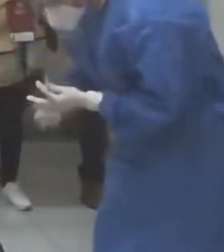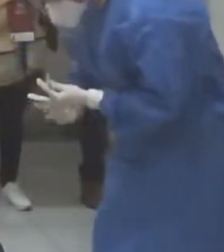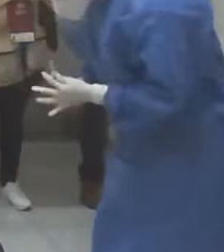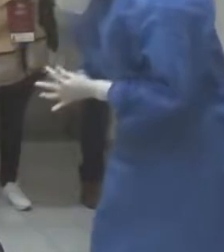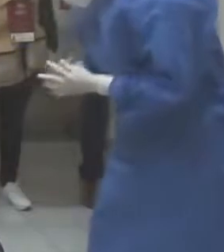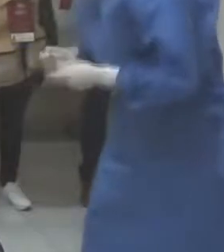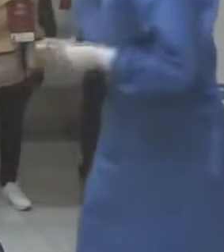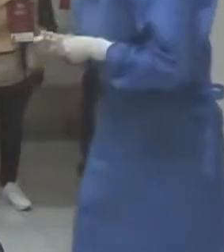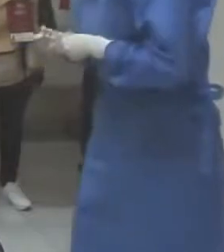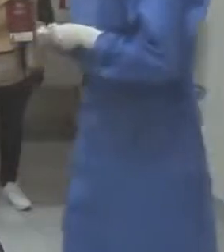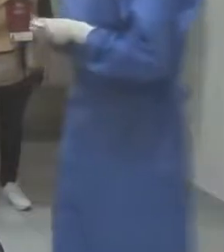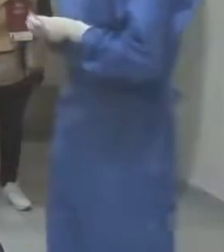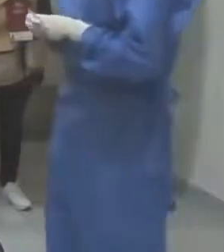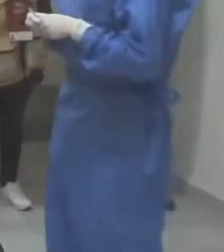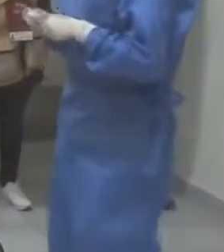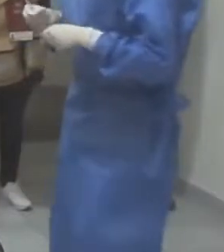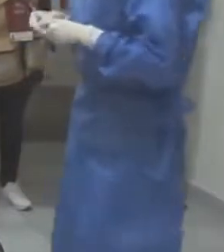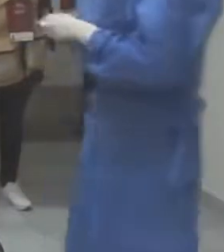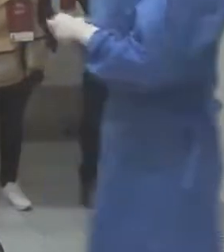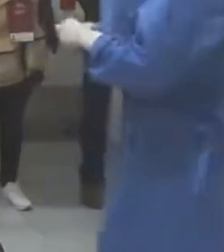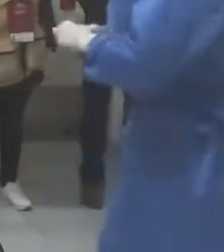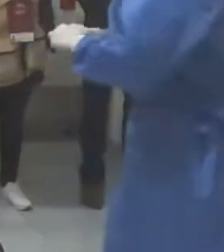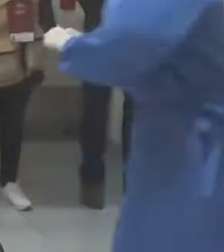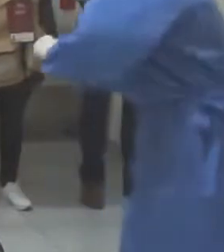enfermera servidora pública